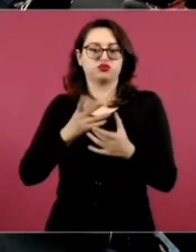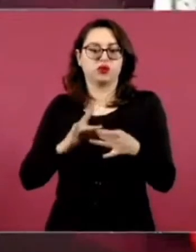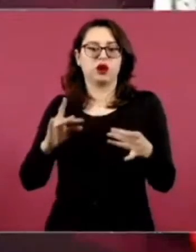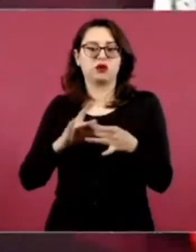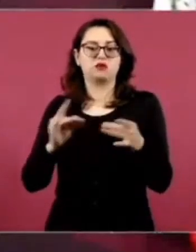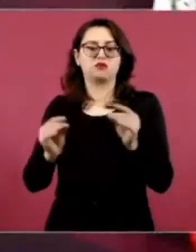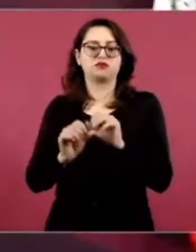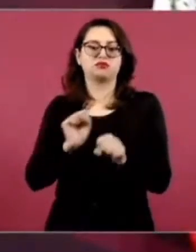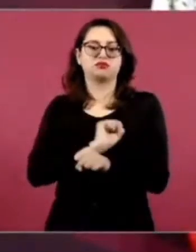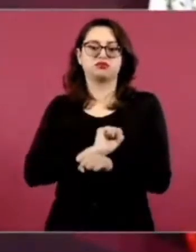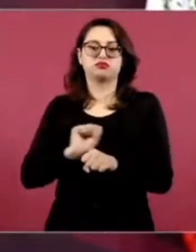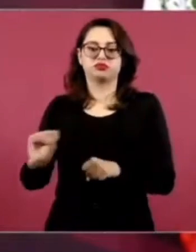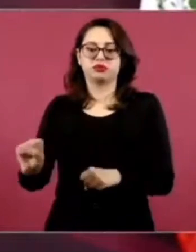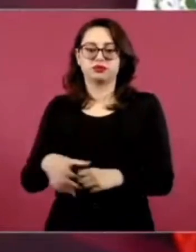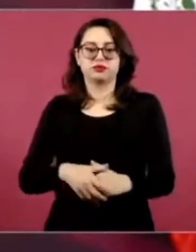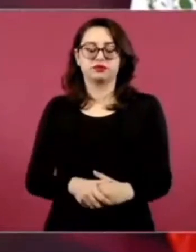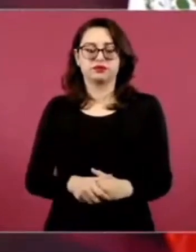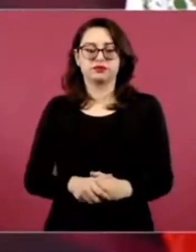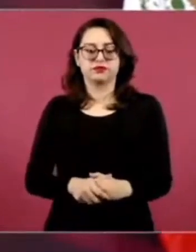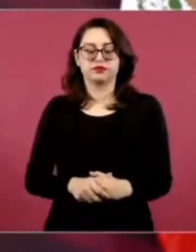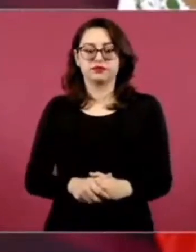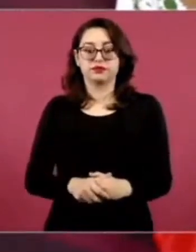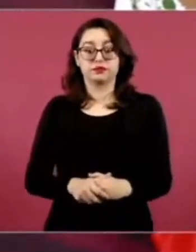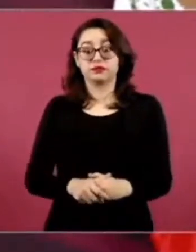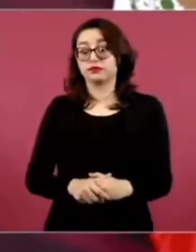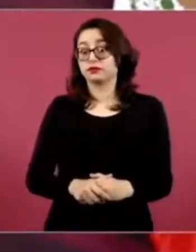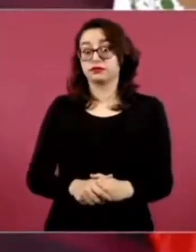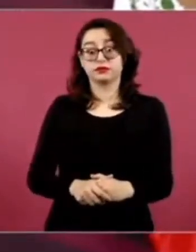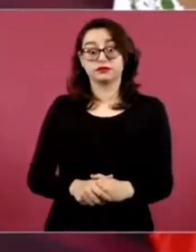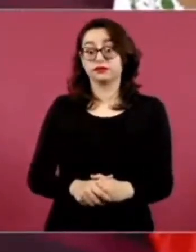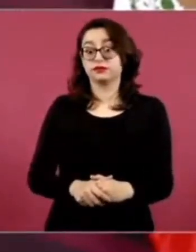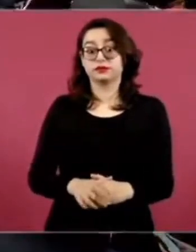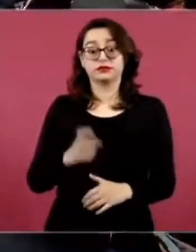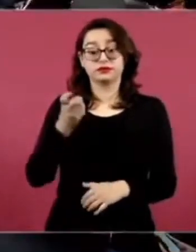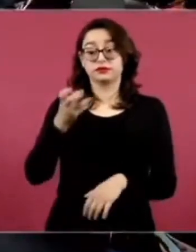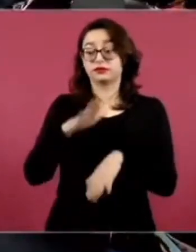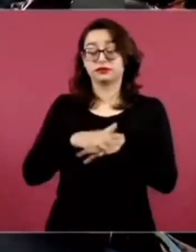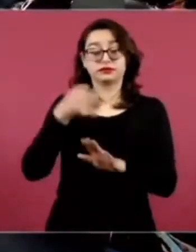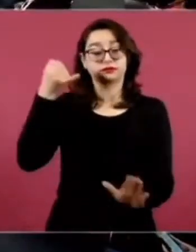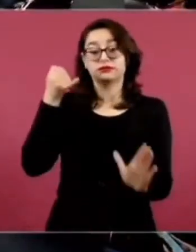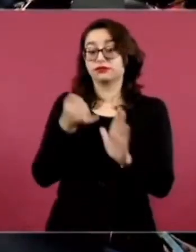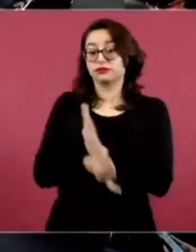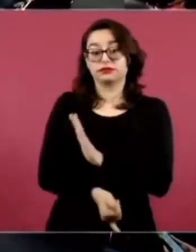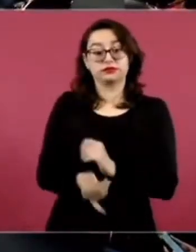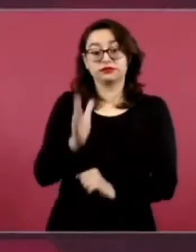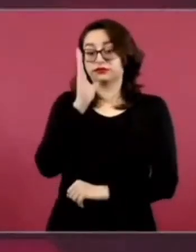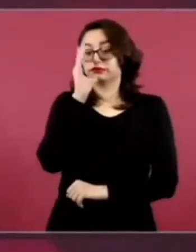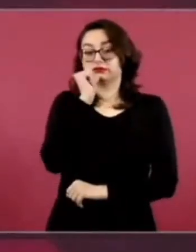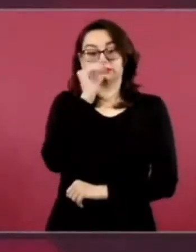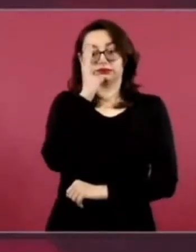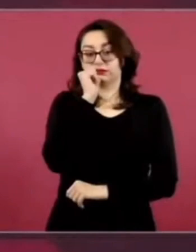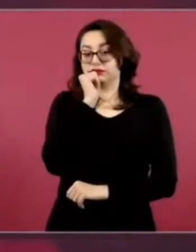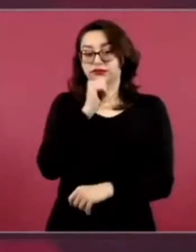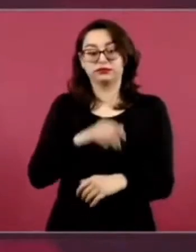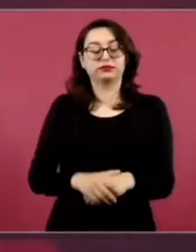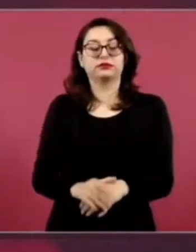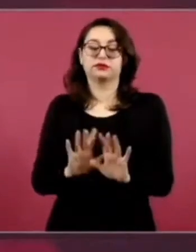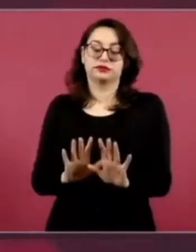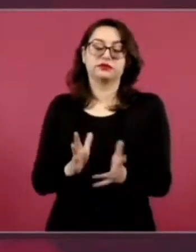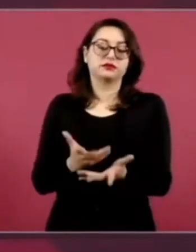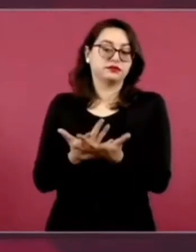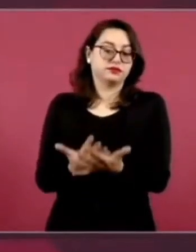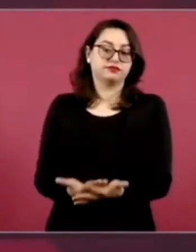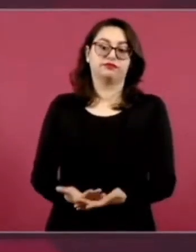Ah, no, ya eso ya es meternos en Honduras. Pero es así como lo estoy planteando. Vamos a esperar